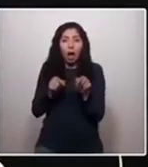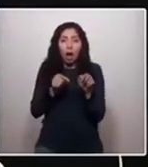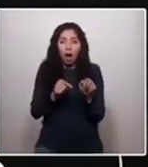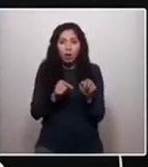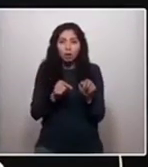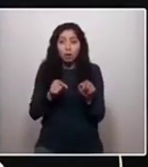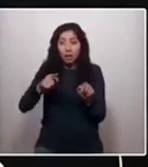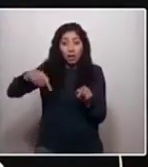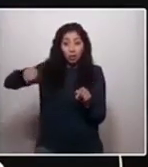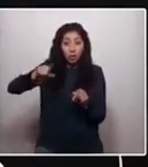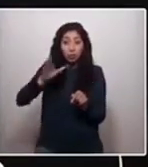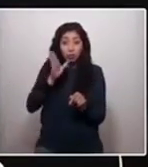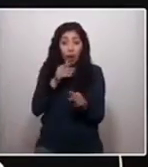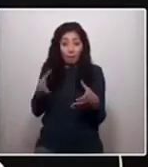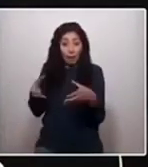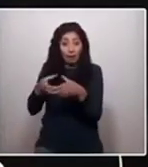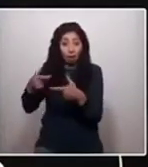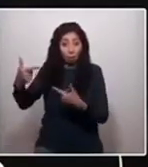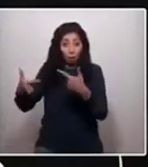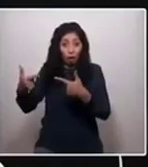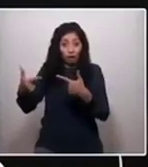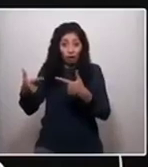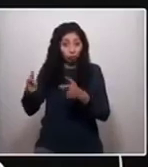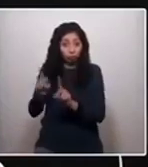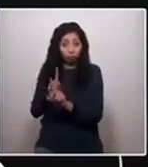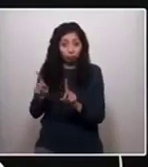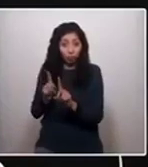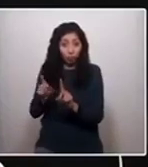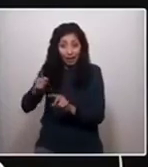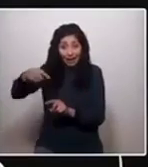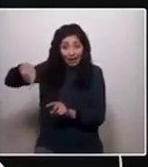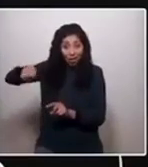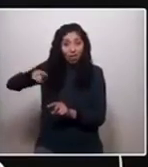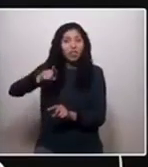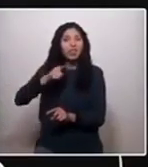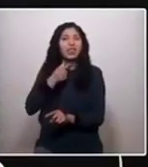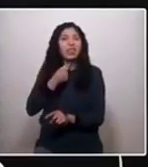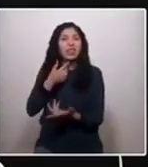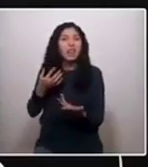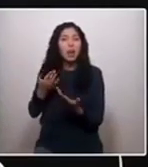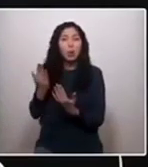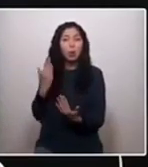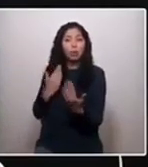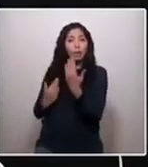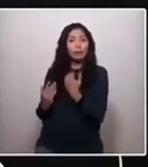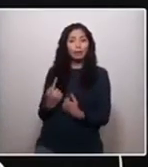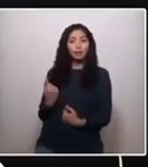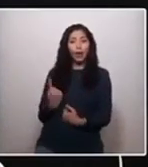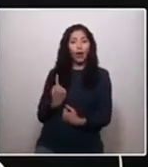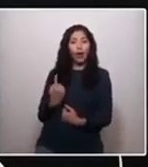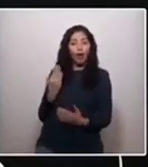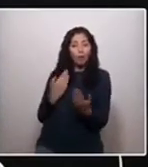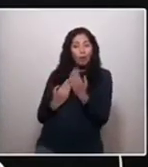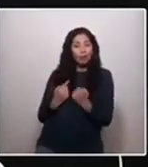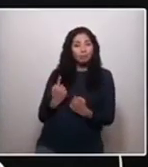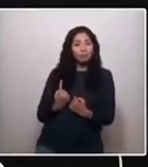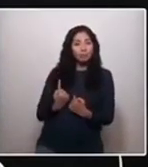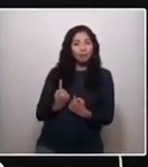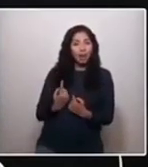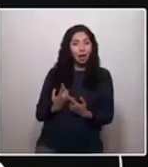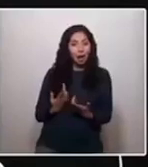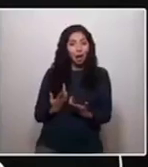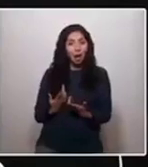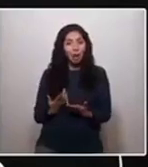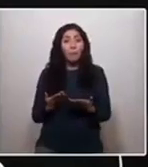ni partido político ni color ideológico. El oligopolio mediático quiere protegerse a sí mismo. Y es por eso que